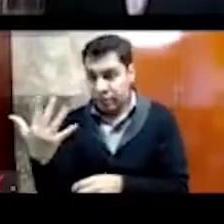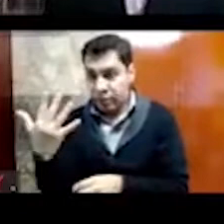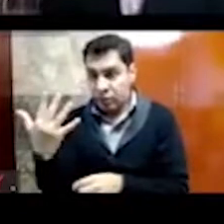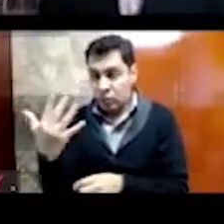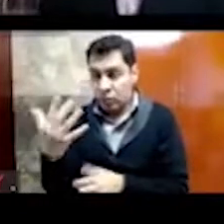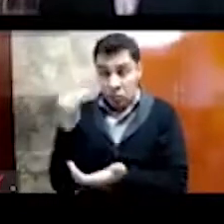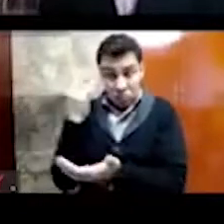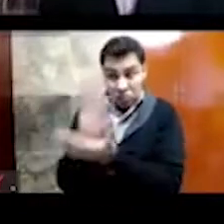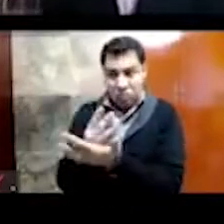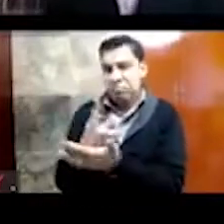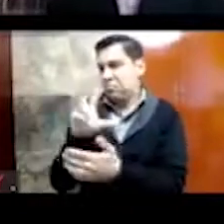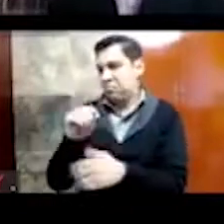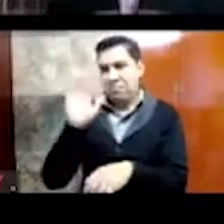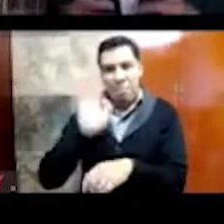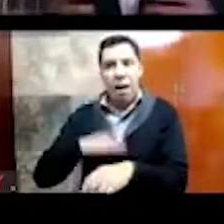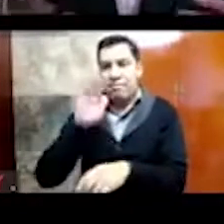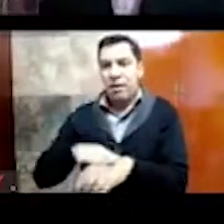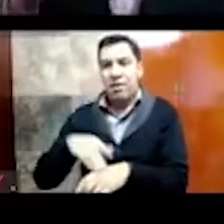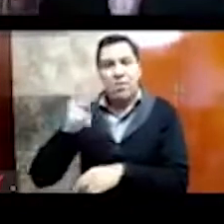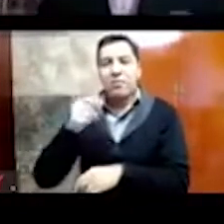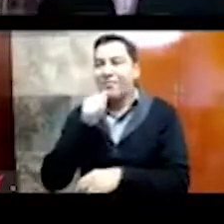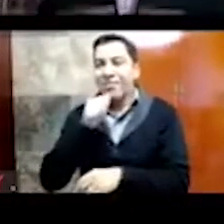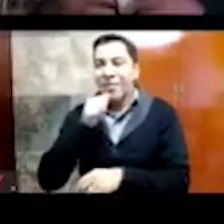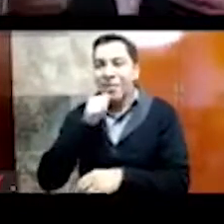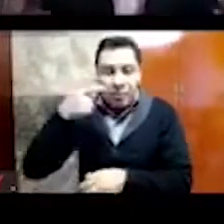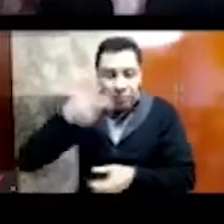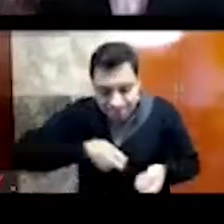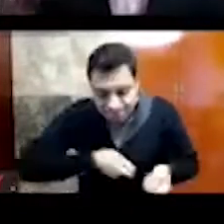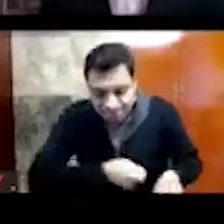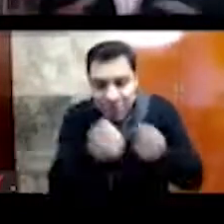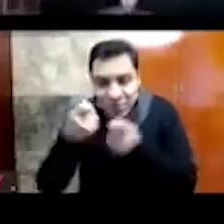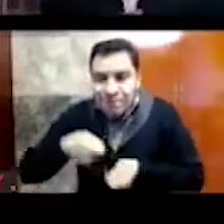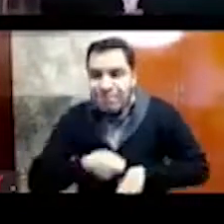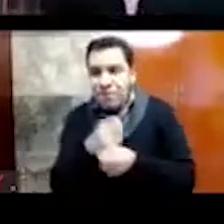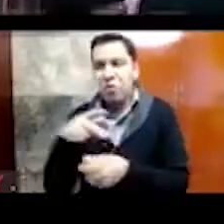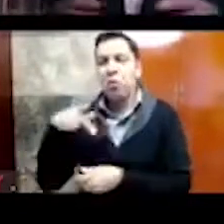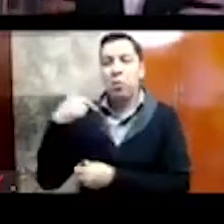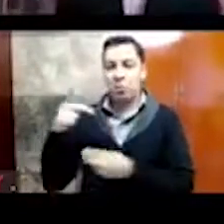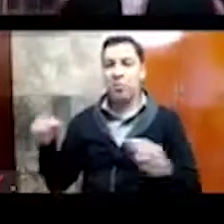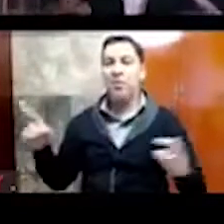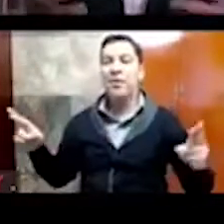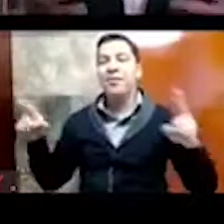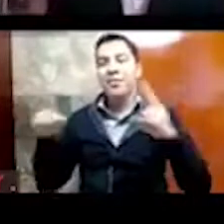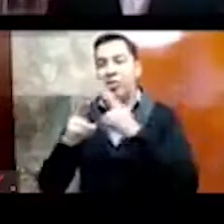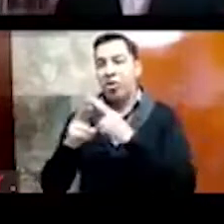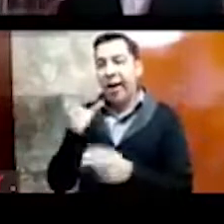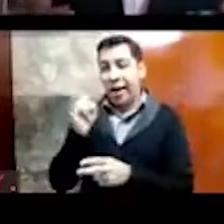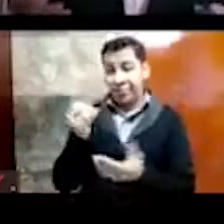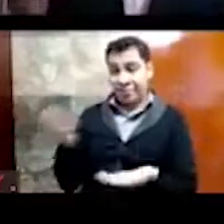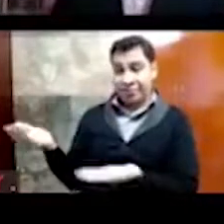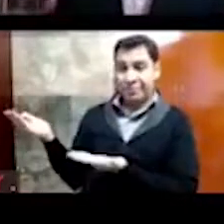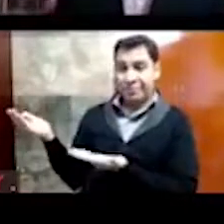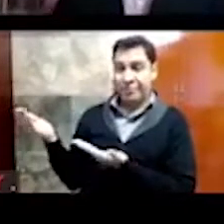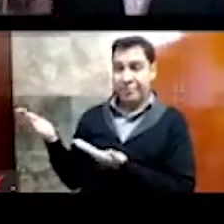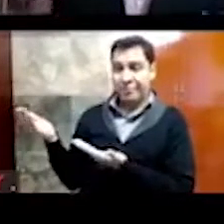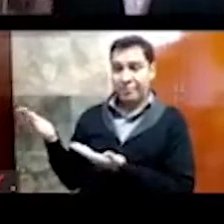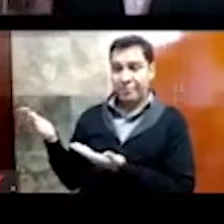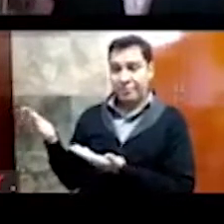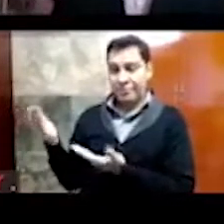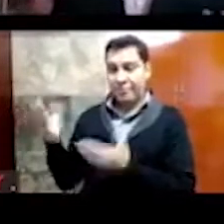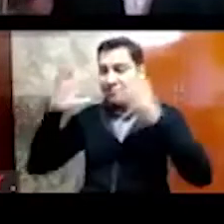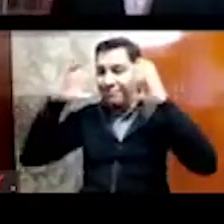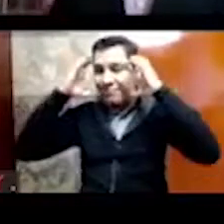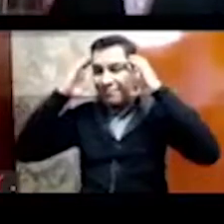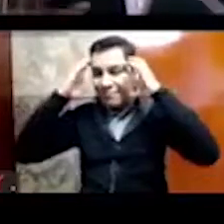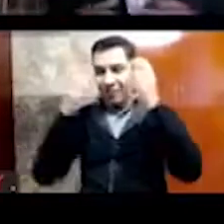Waisopanchi, desde luego tiene que ver con la religión, con la cosmovisión, pero también tiene que ver con la, con